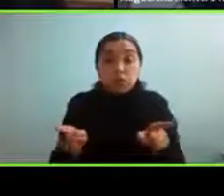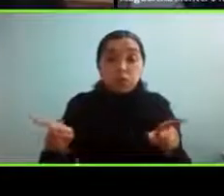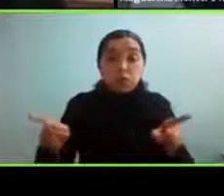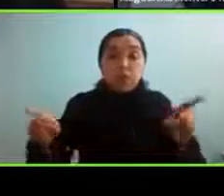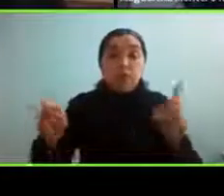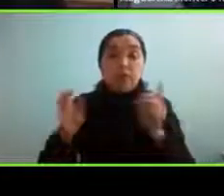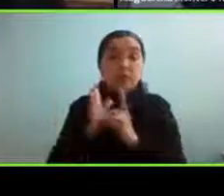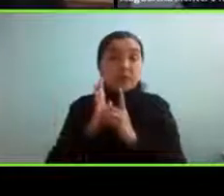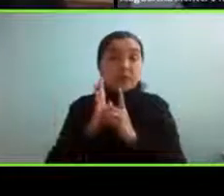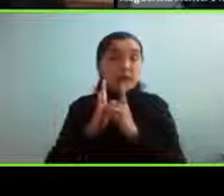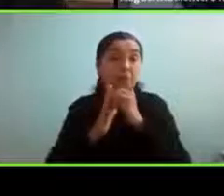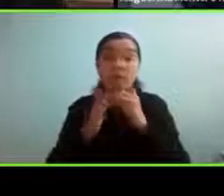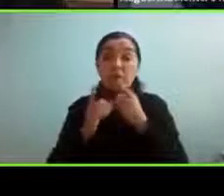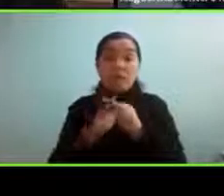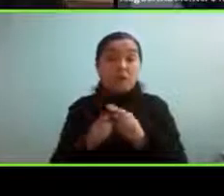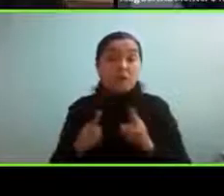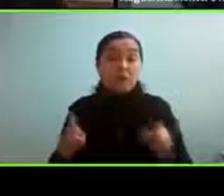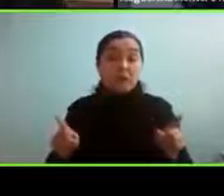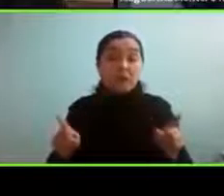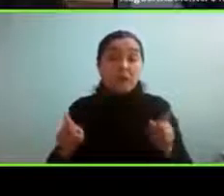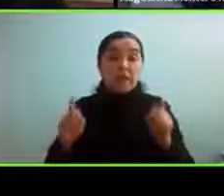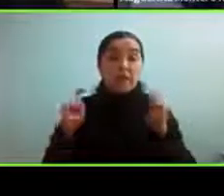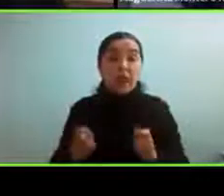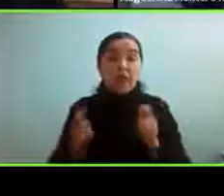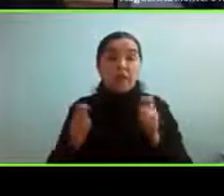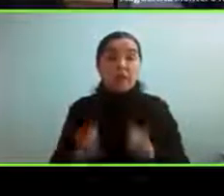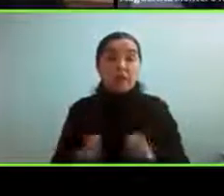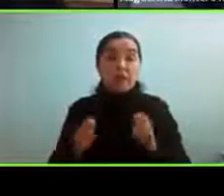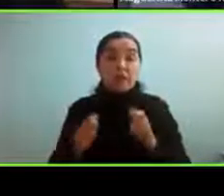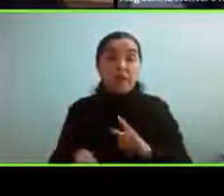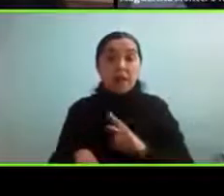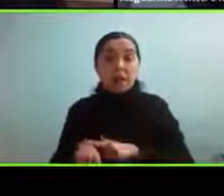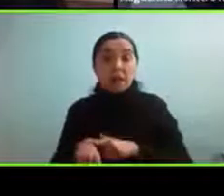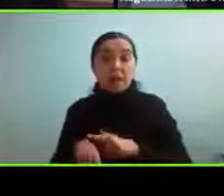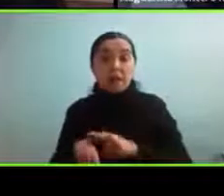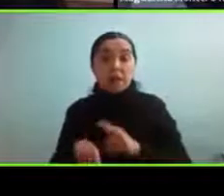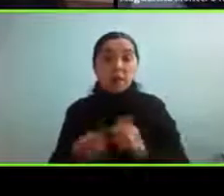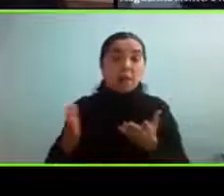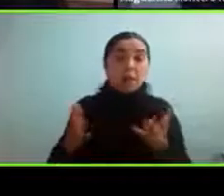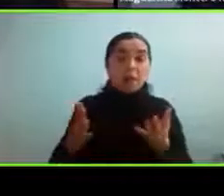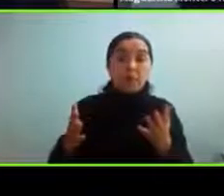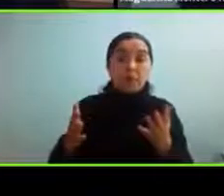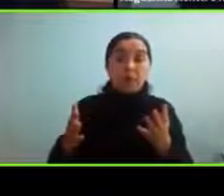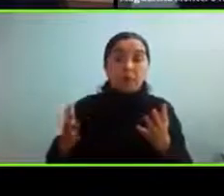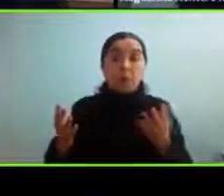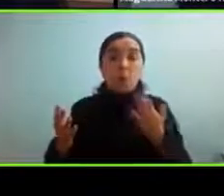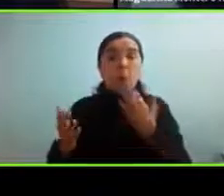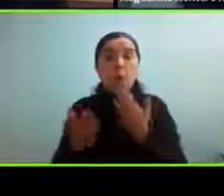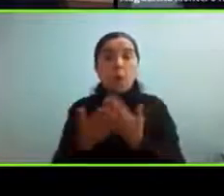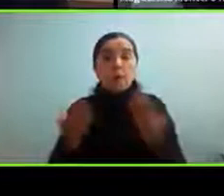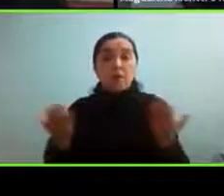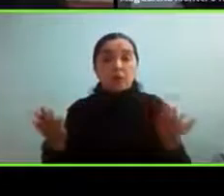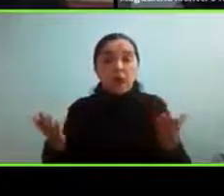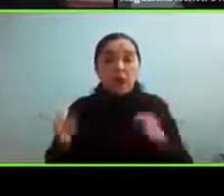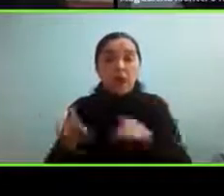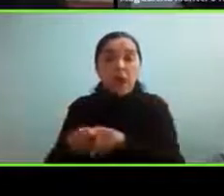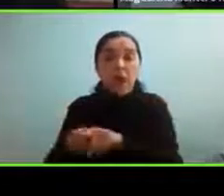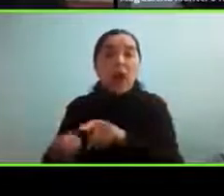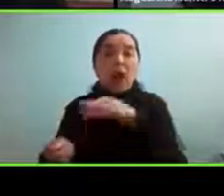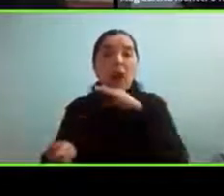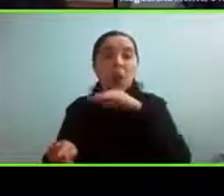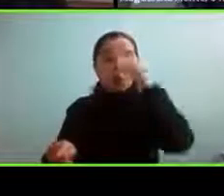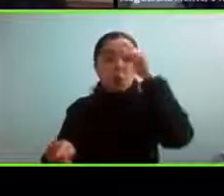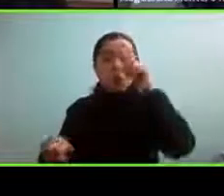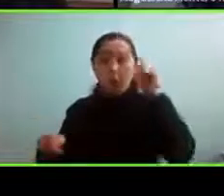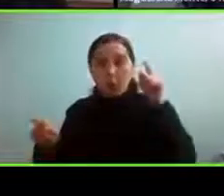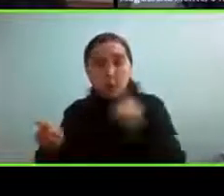distinto por ejemplo en las habilidades temporales donde después finalmente hacían match cuando ya volvían cuando eran adultos en el fondo había un